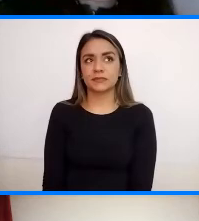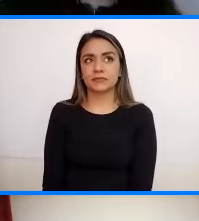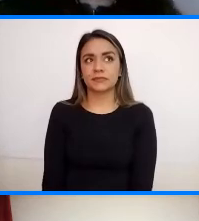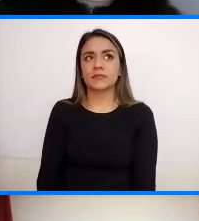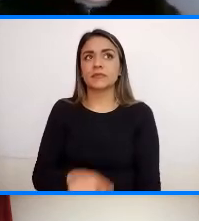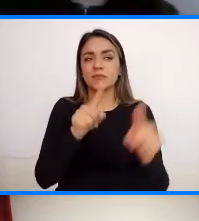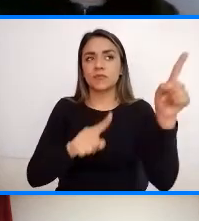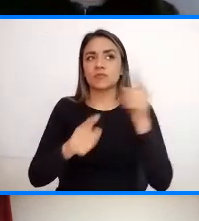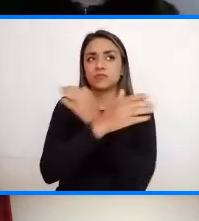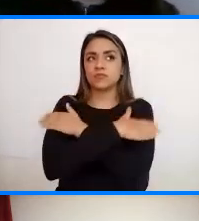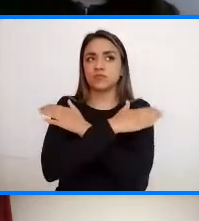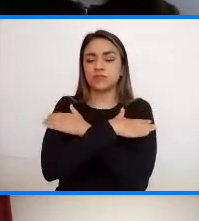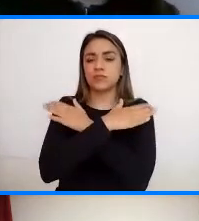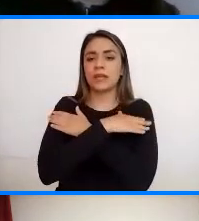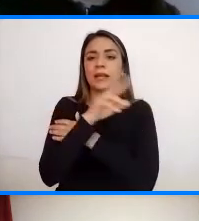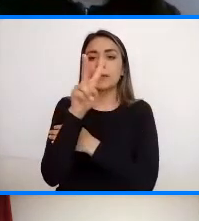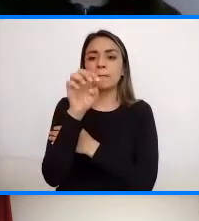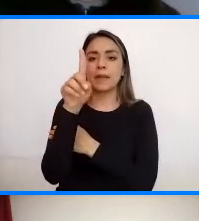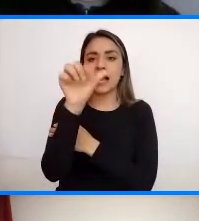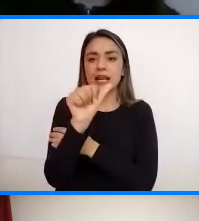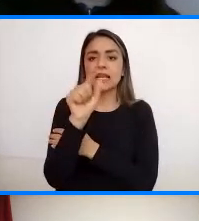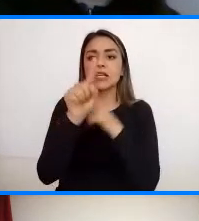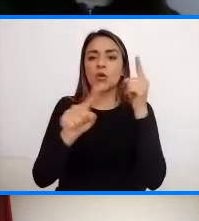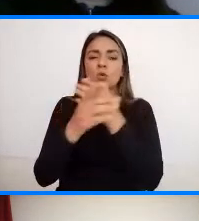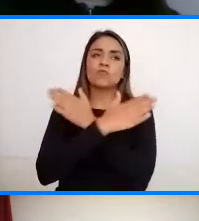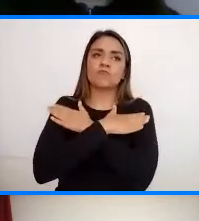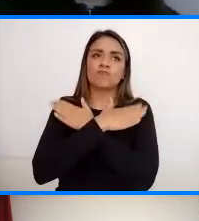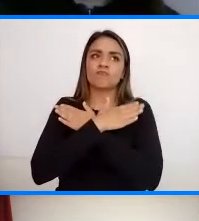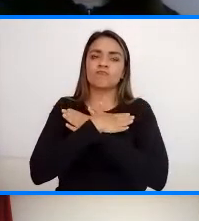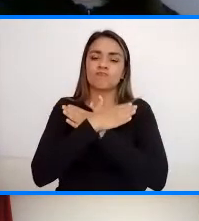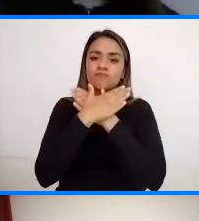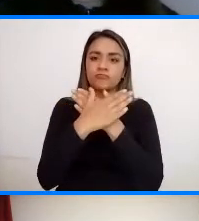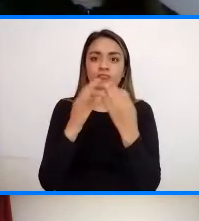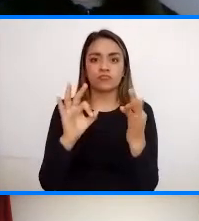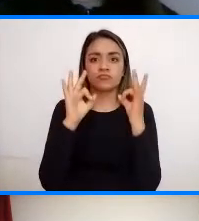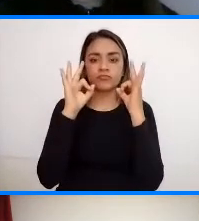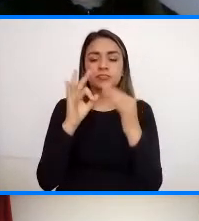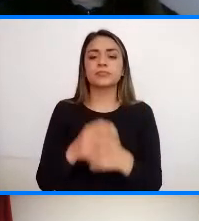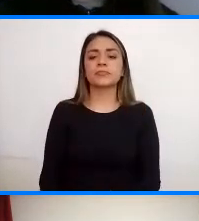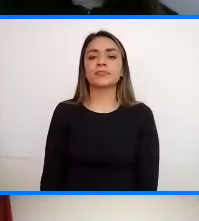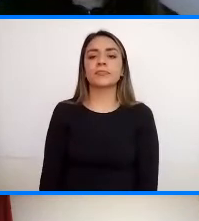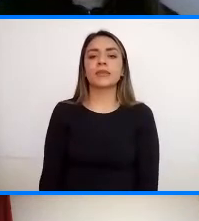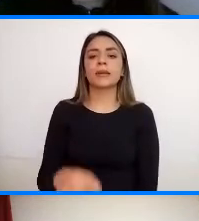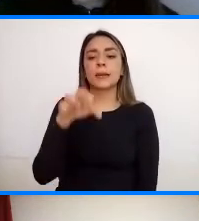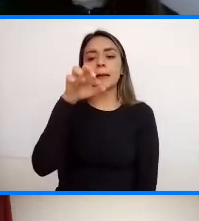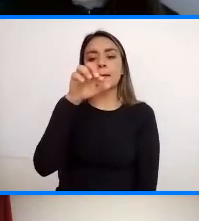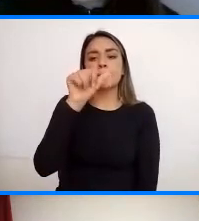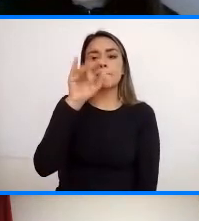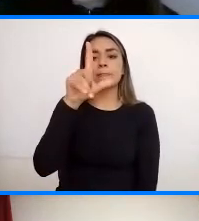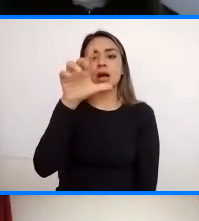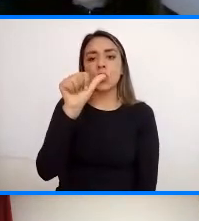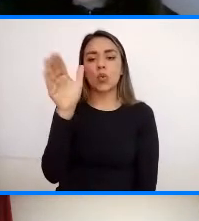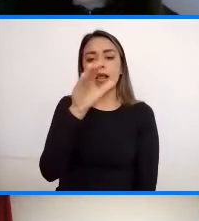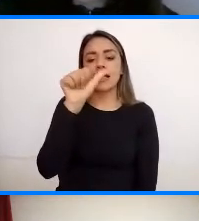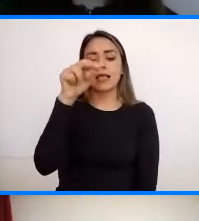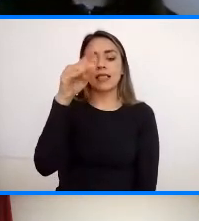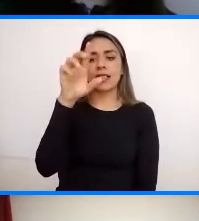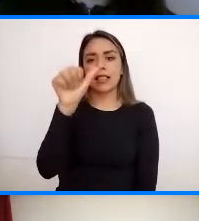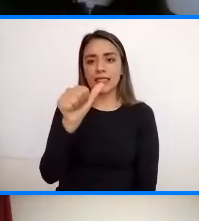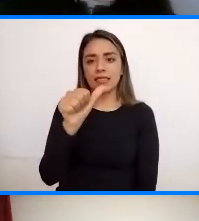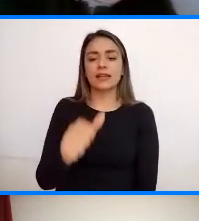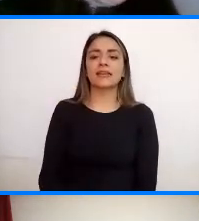Vanessa Como ya leíste Excelente Saludos De Paula Andrea Del José Celestino Mutis